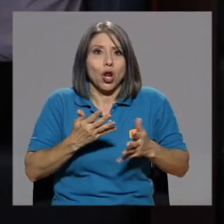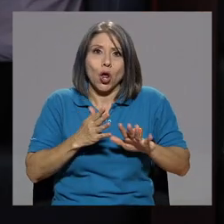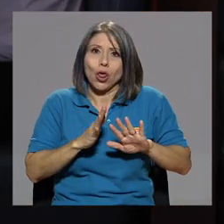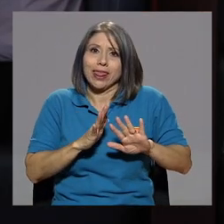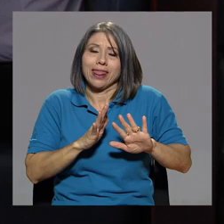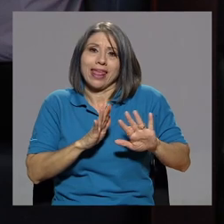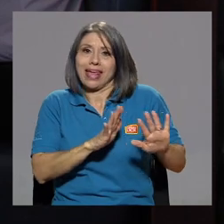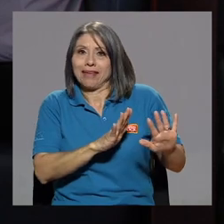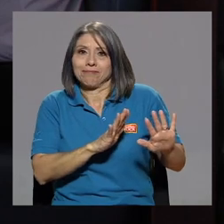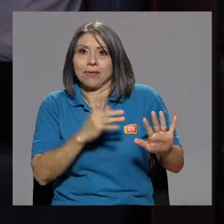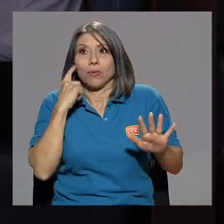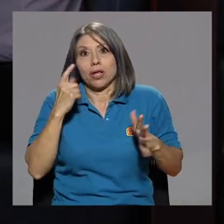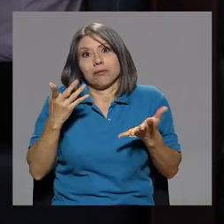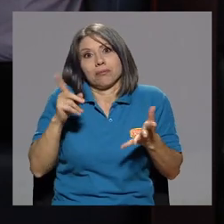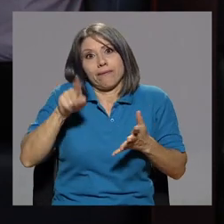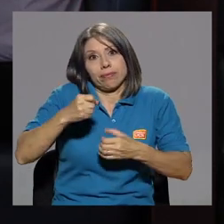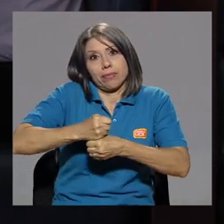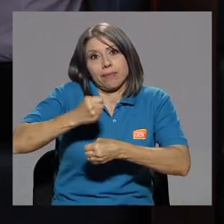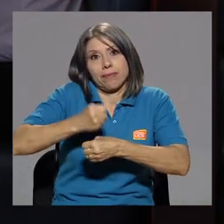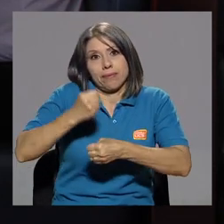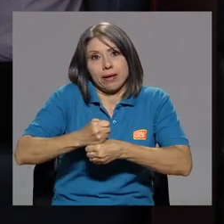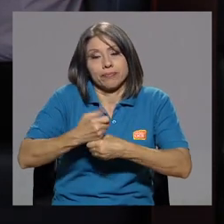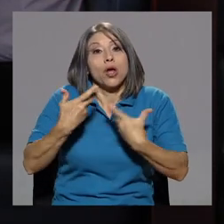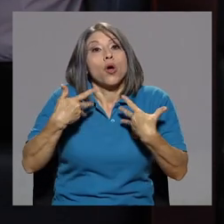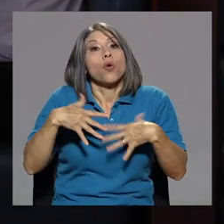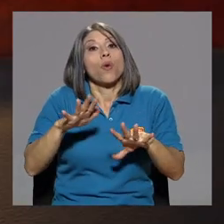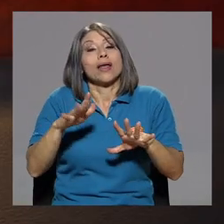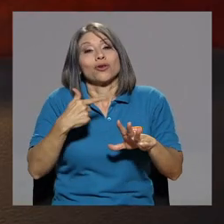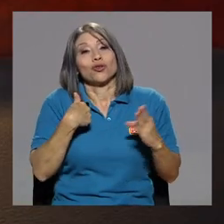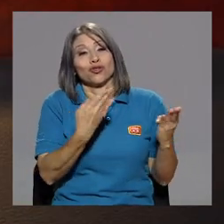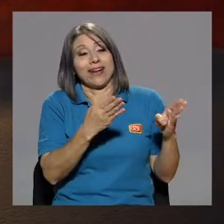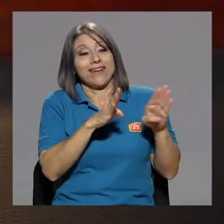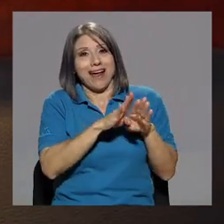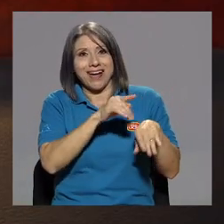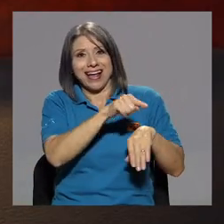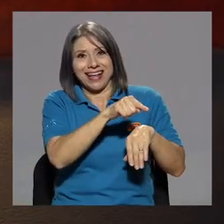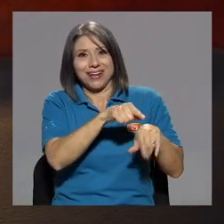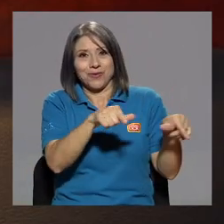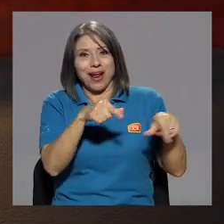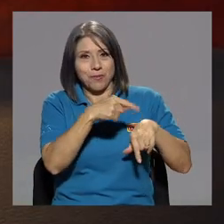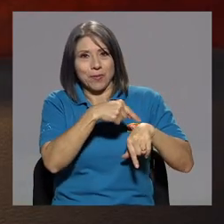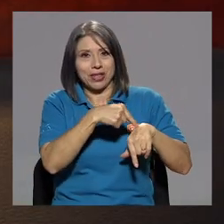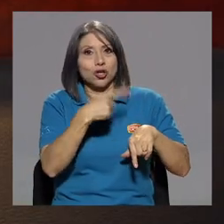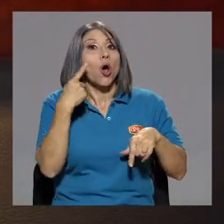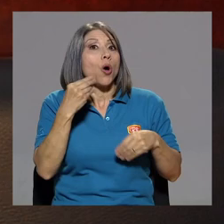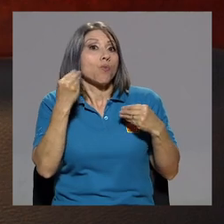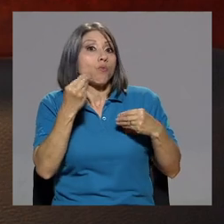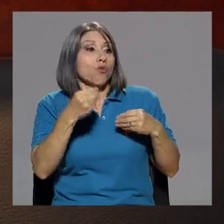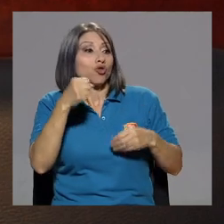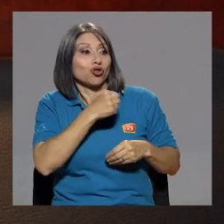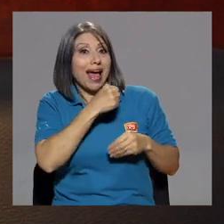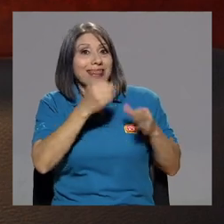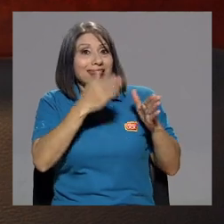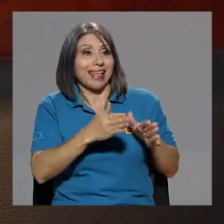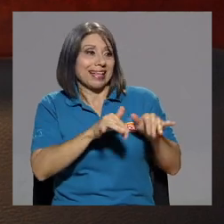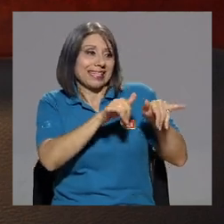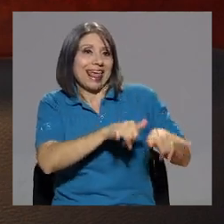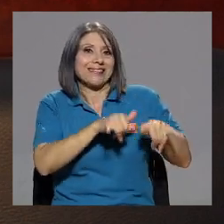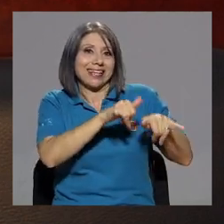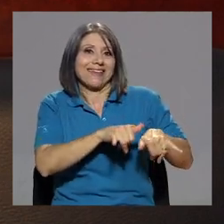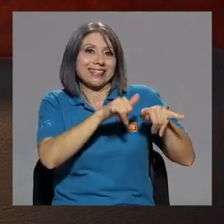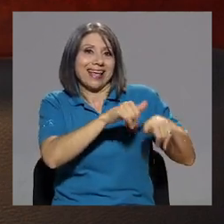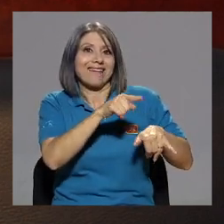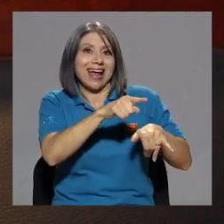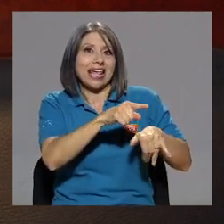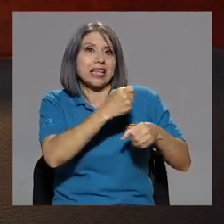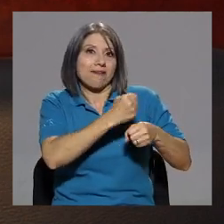cerraba momentos, porque dejé a muchos cantantes haciéndome la semana y no, no, la gente